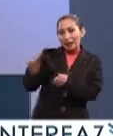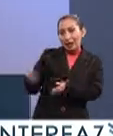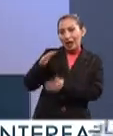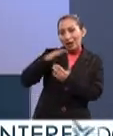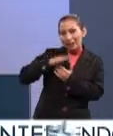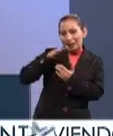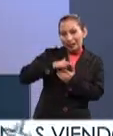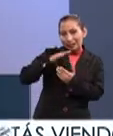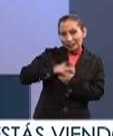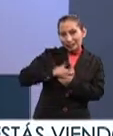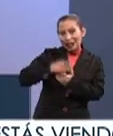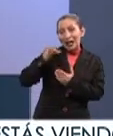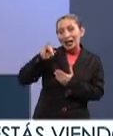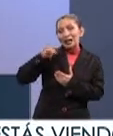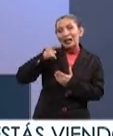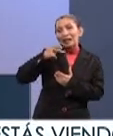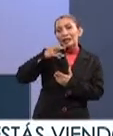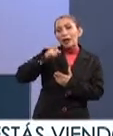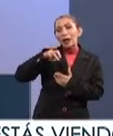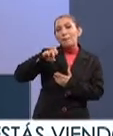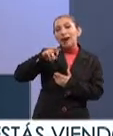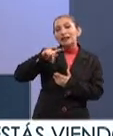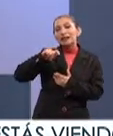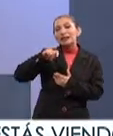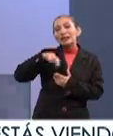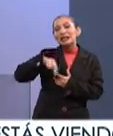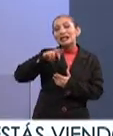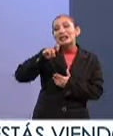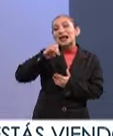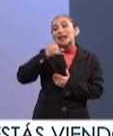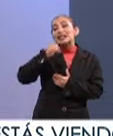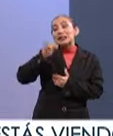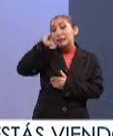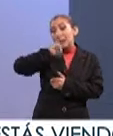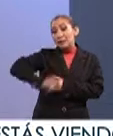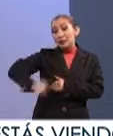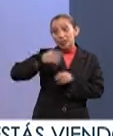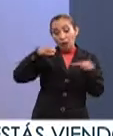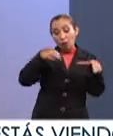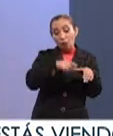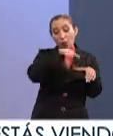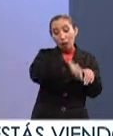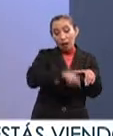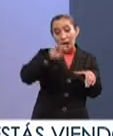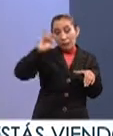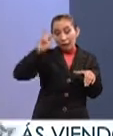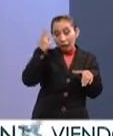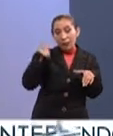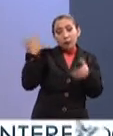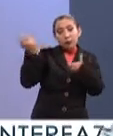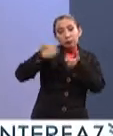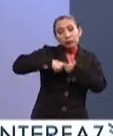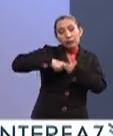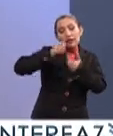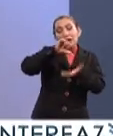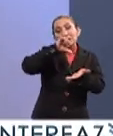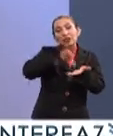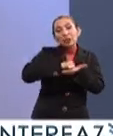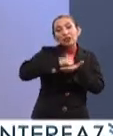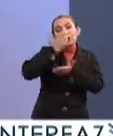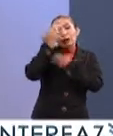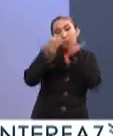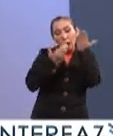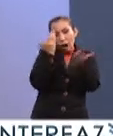aquí en la mesa el ingeniero Martín Reyes Vera, él es jefe de la Unidad Politécnica de Integración Social del Centro de Educación